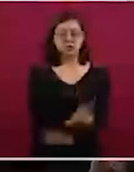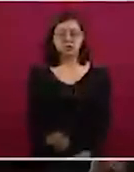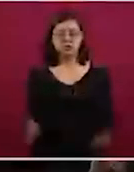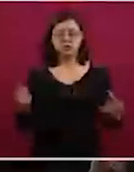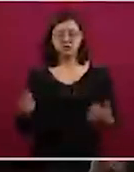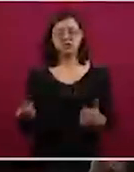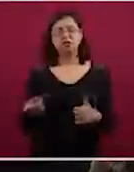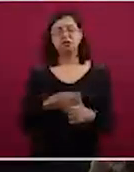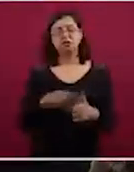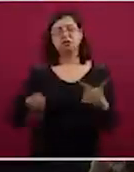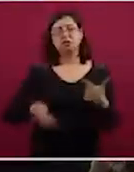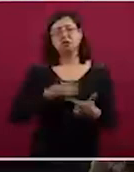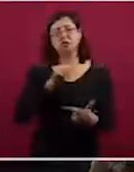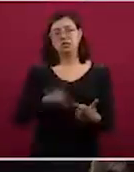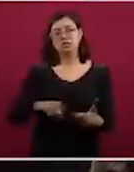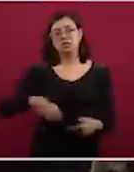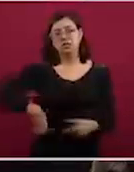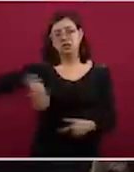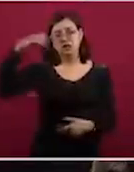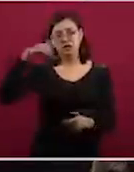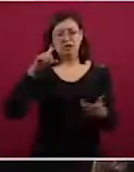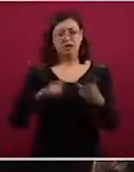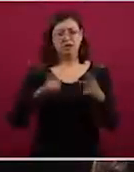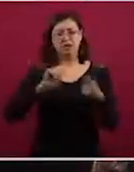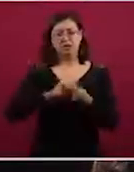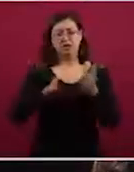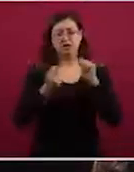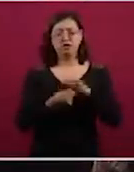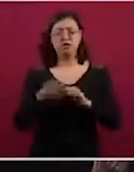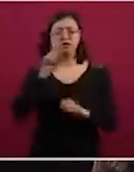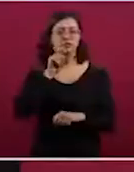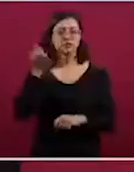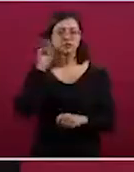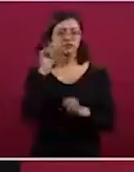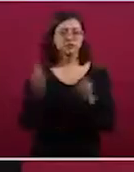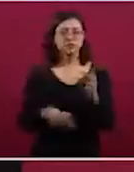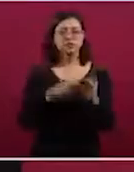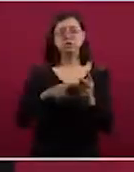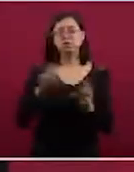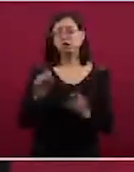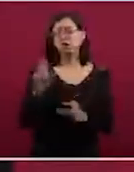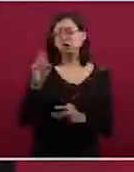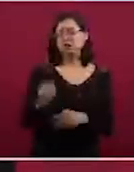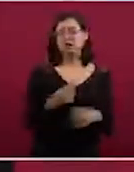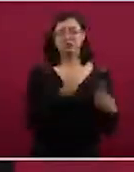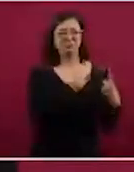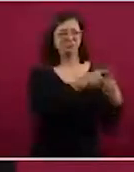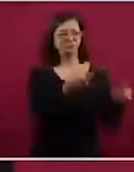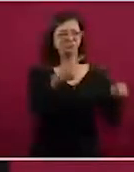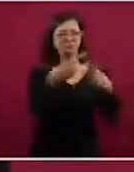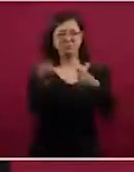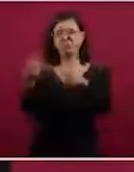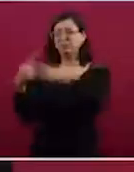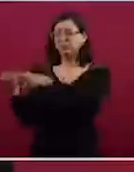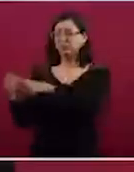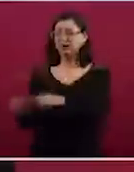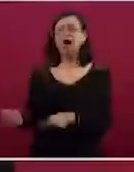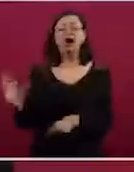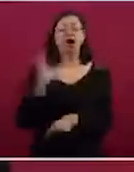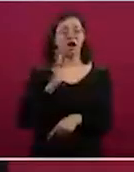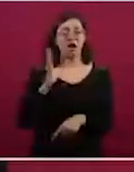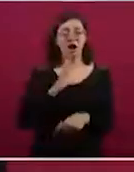adultas mayores, transexuales, lesbianas, entre otras. Así lo demuestran ya los distintos